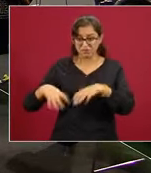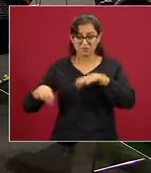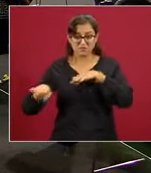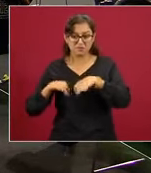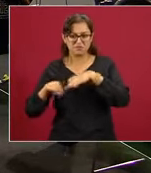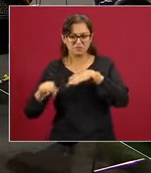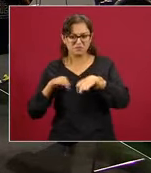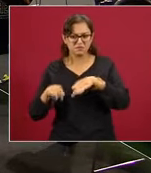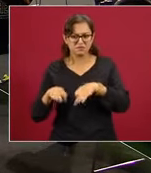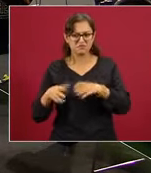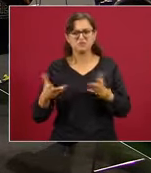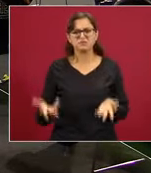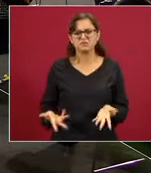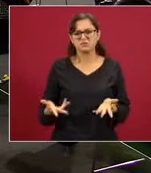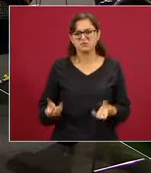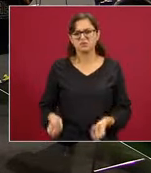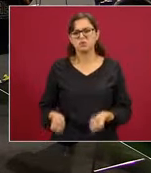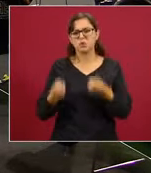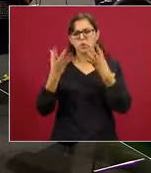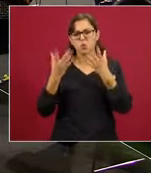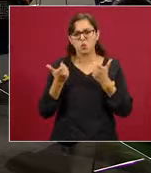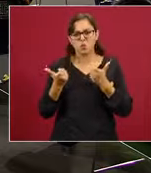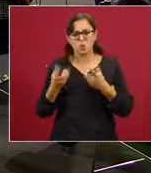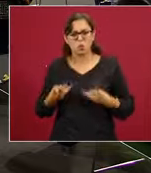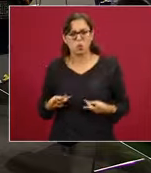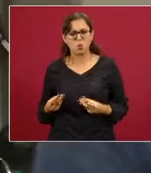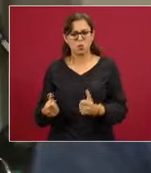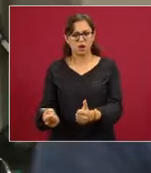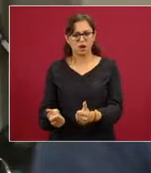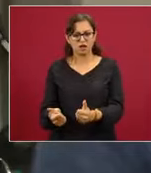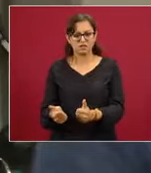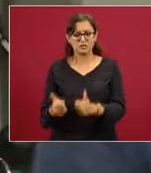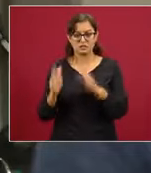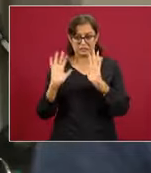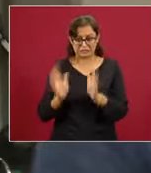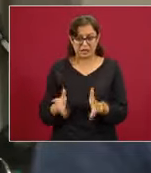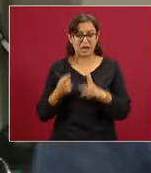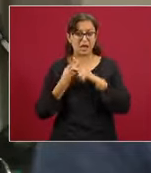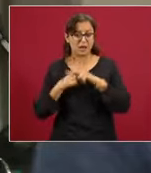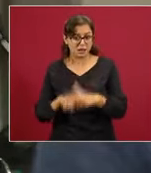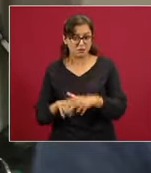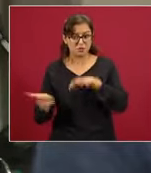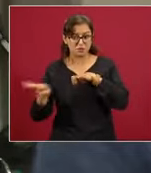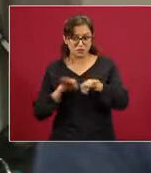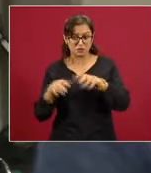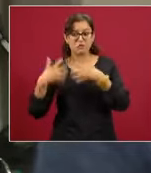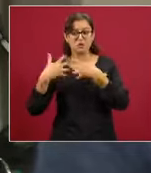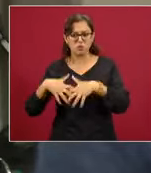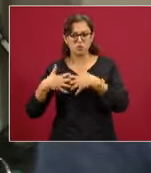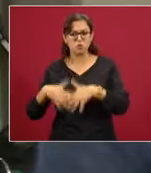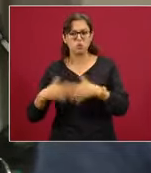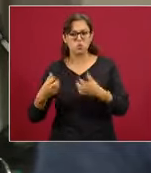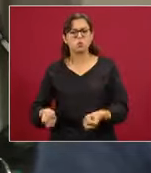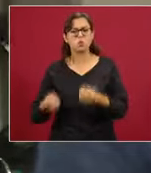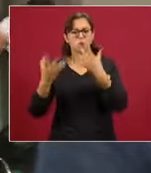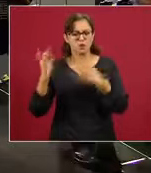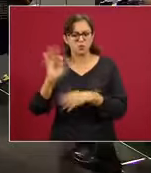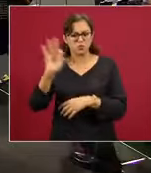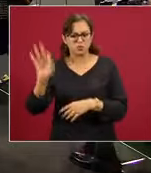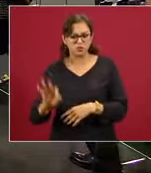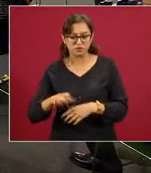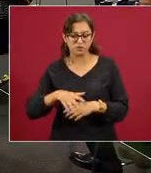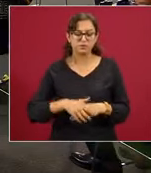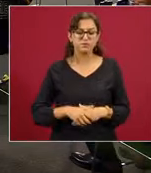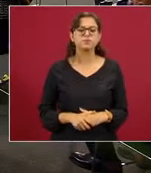cuánto les está costando, a qué capacidad está trabajando para producir más o menos cuánto. Todavía no